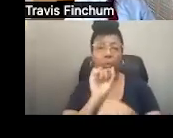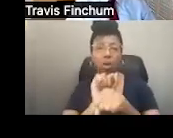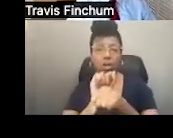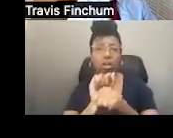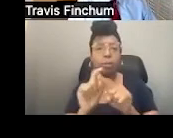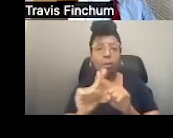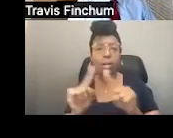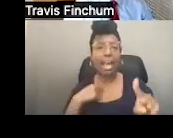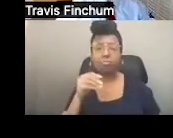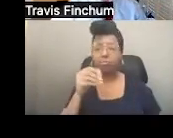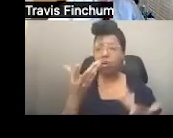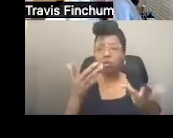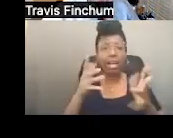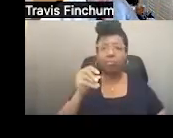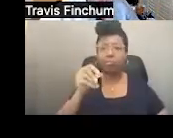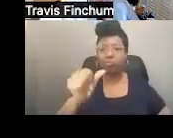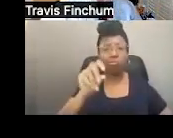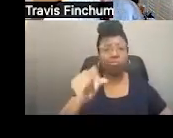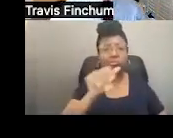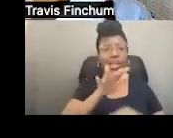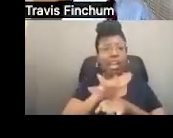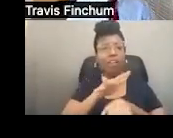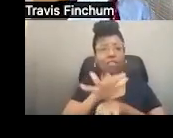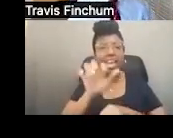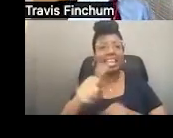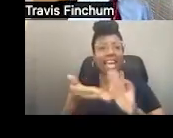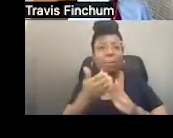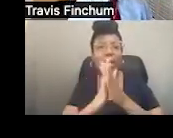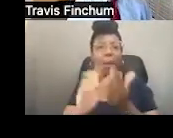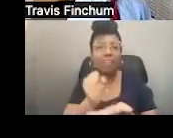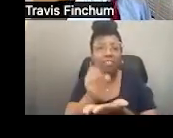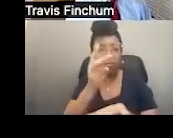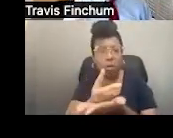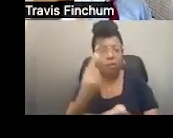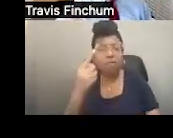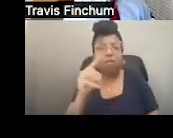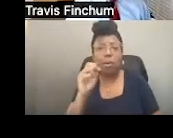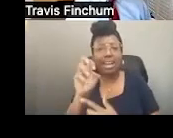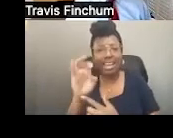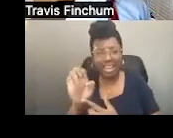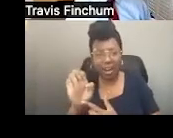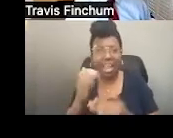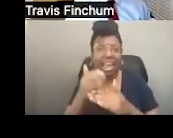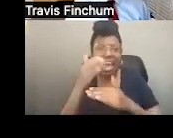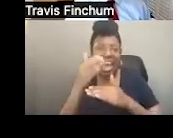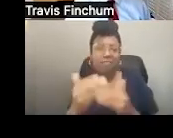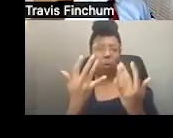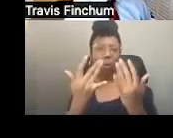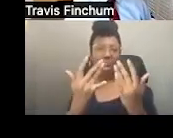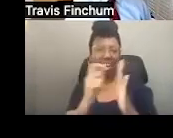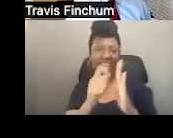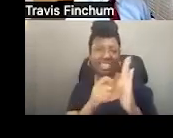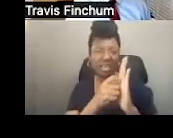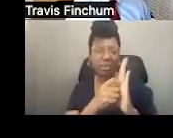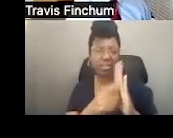trabajar, pero ha pagado suficiente, le ha dado suficiente al sistema, puede volverse elegible para Medicare después de un